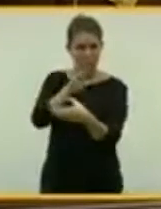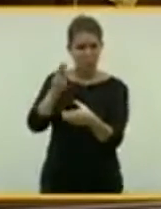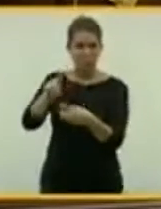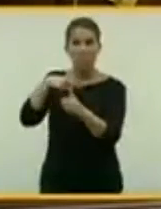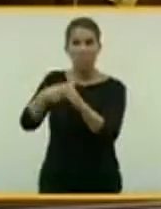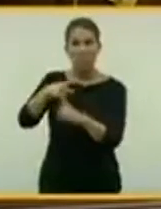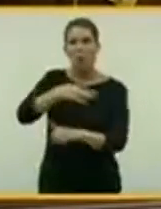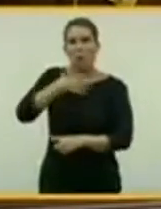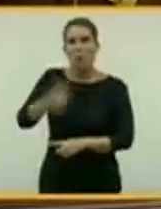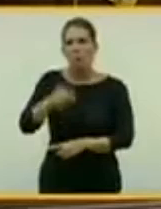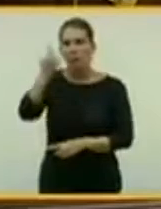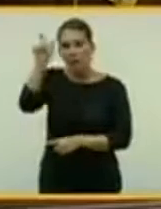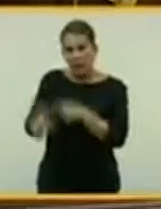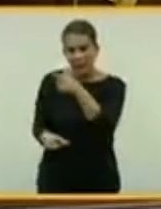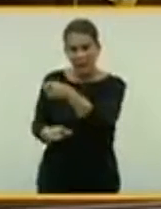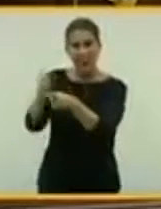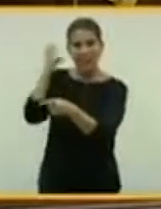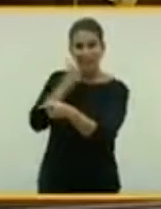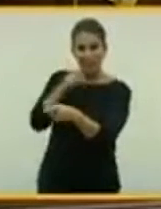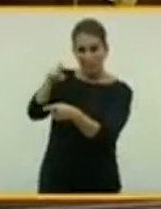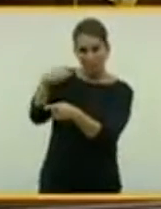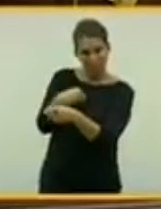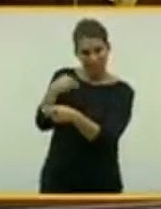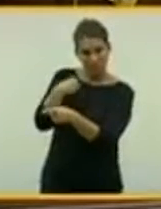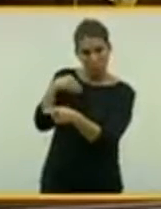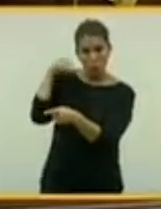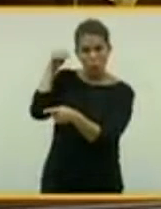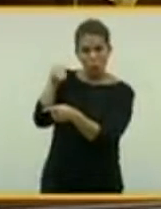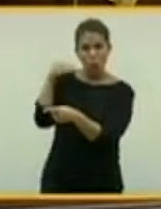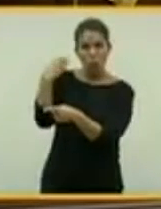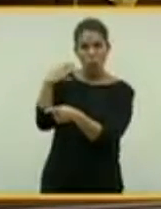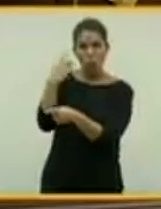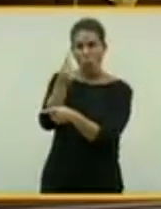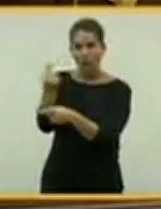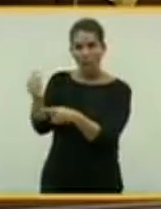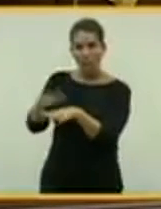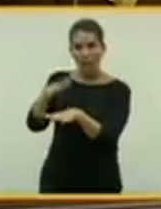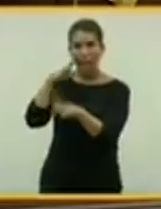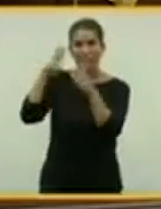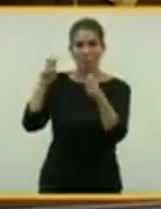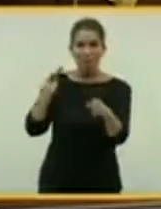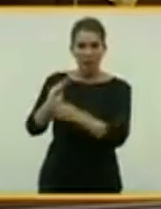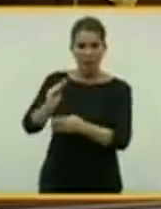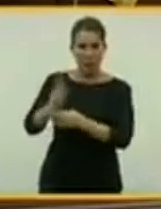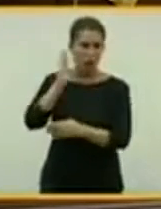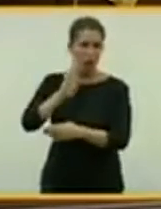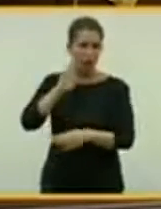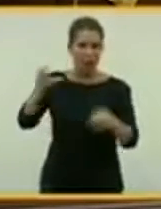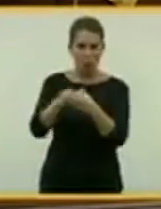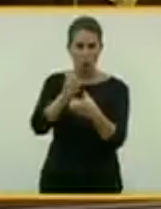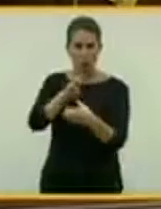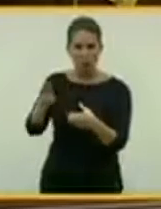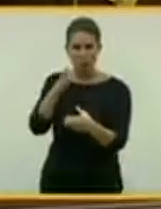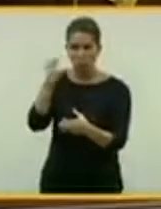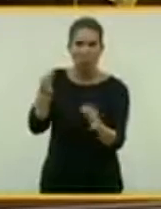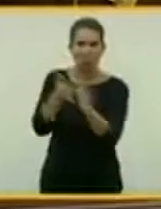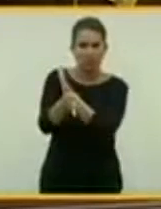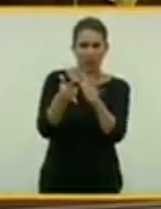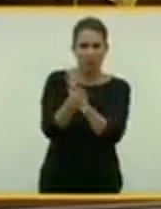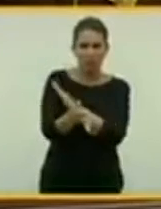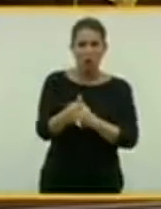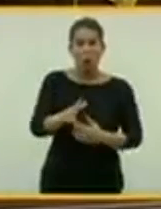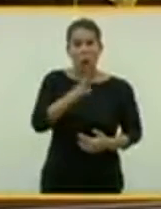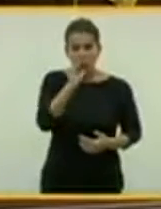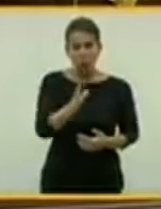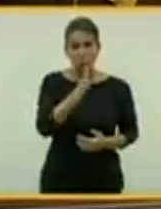su persona y de sus cuentas en la financiación ilegal del Partido Popular. Y por eso, como nos tomamos muy en serio la lucha